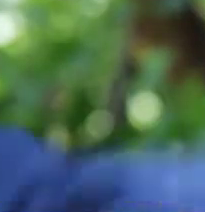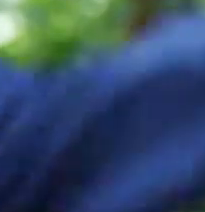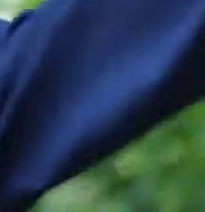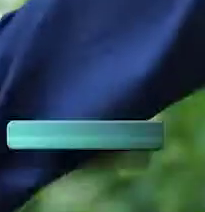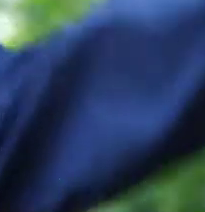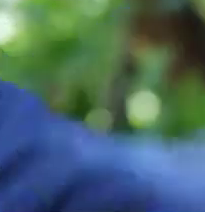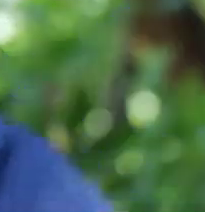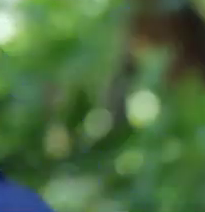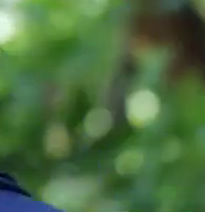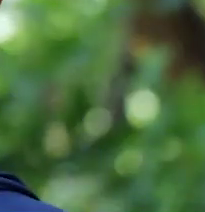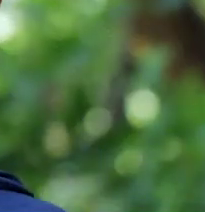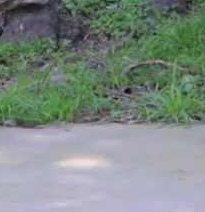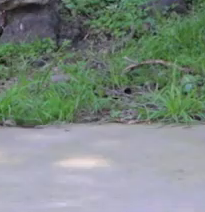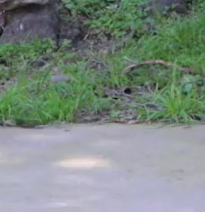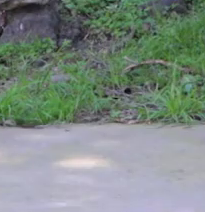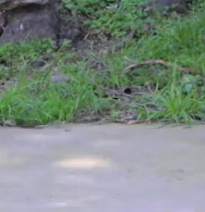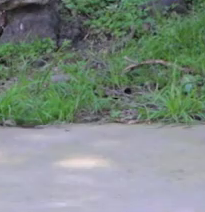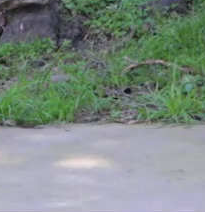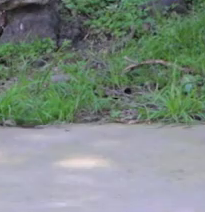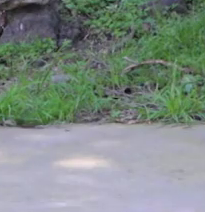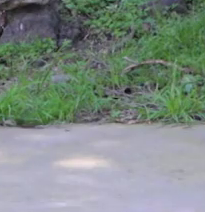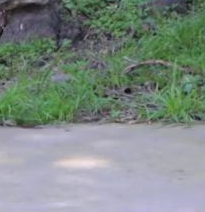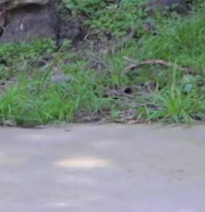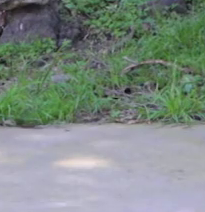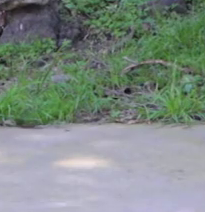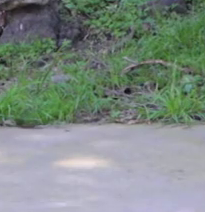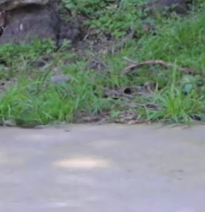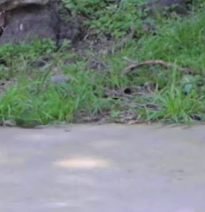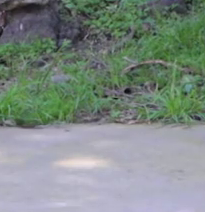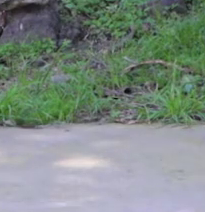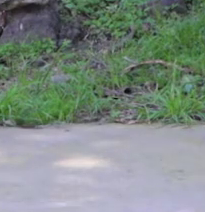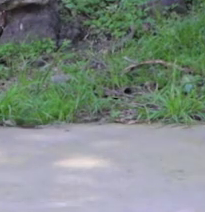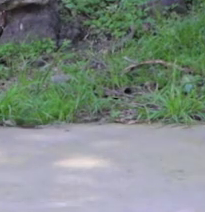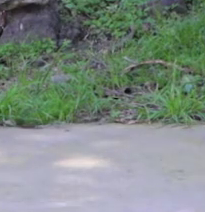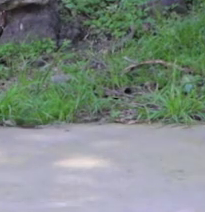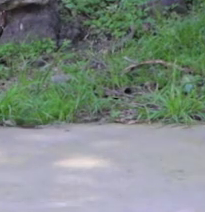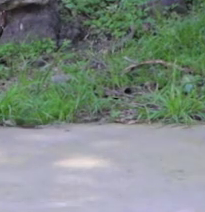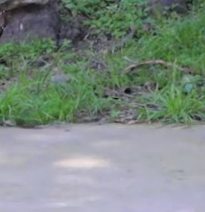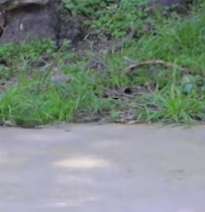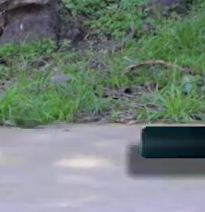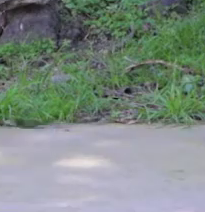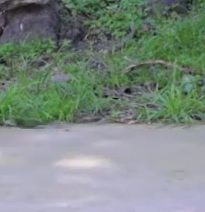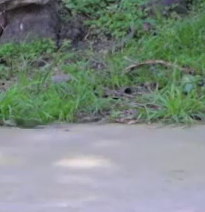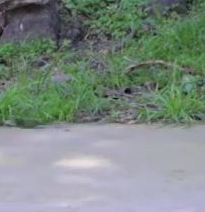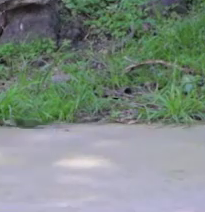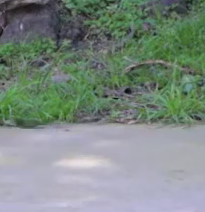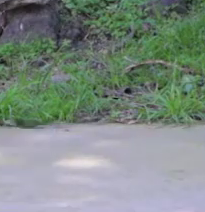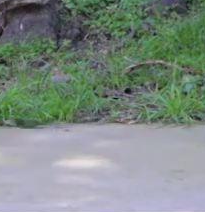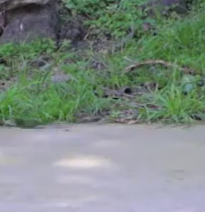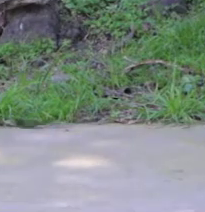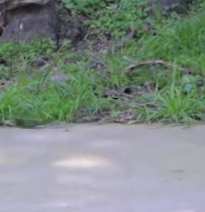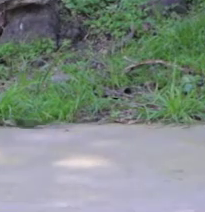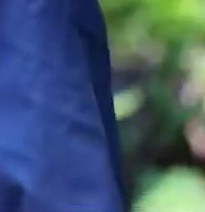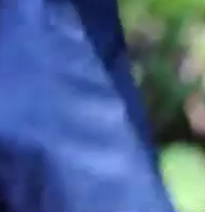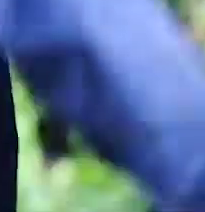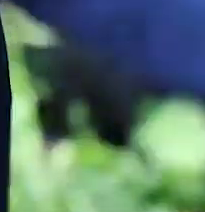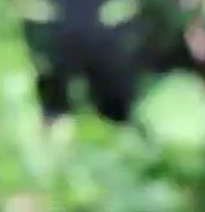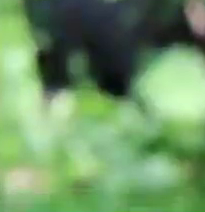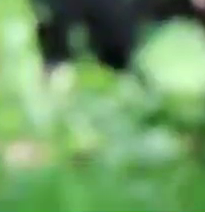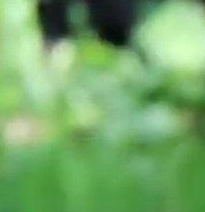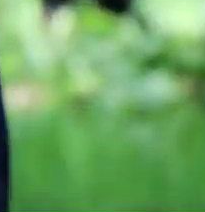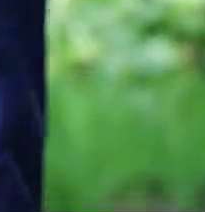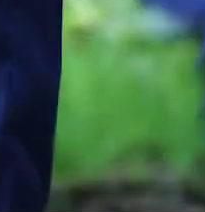las puntas hacia adentro, nuevamente, las ponemos en posición, las puntas hacia adentro de los pies,